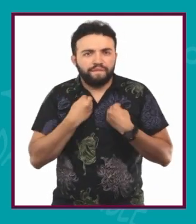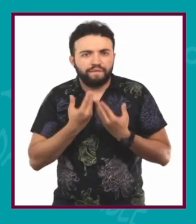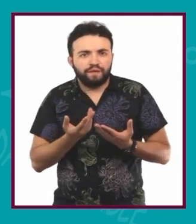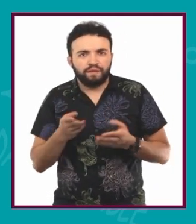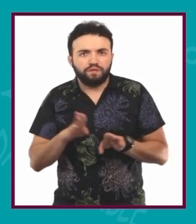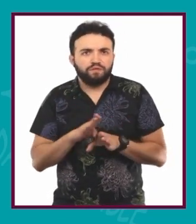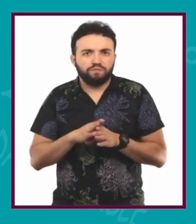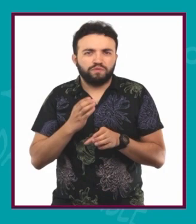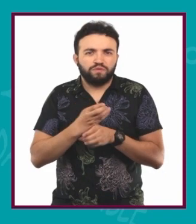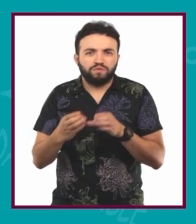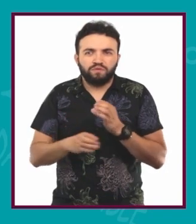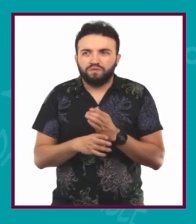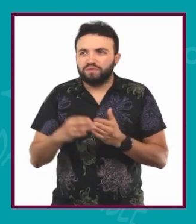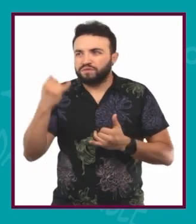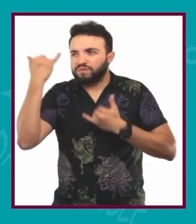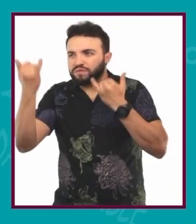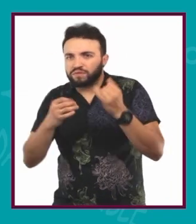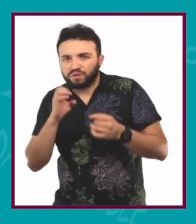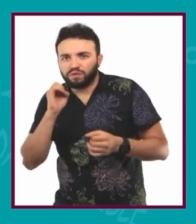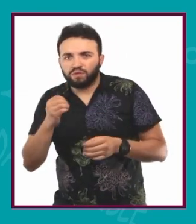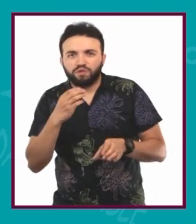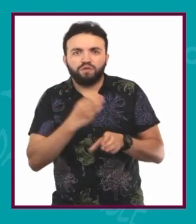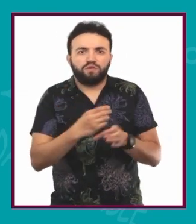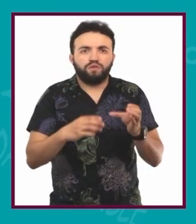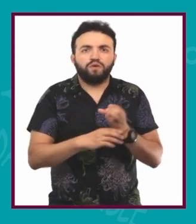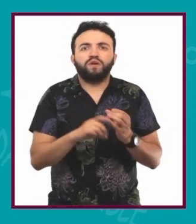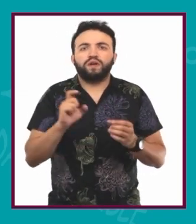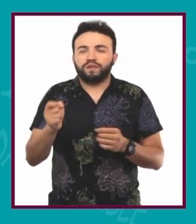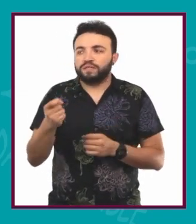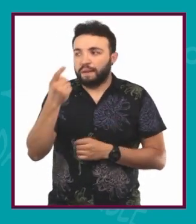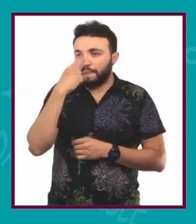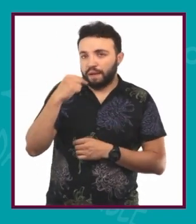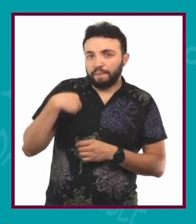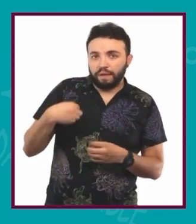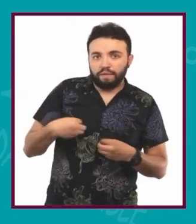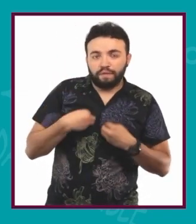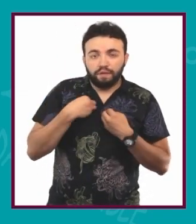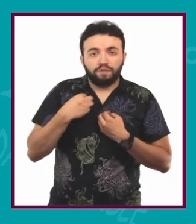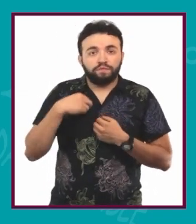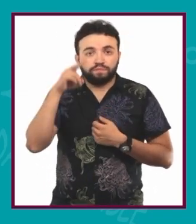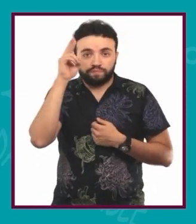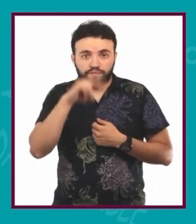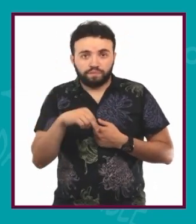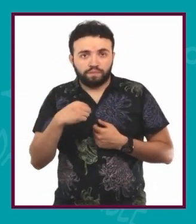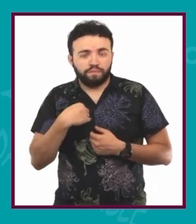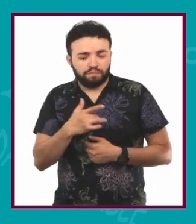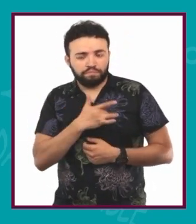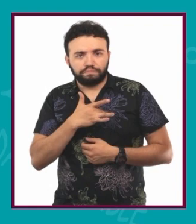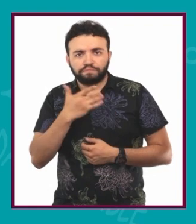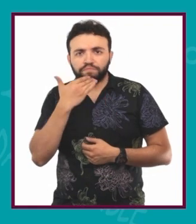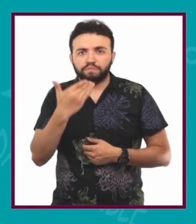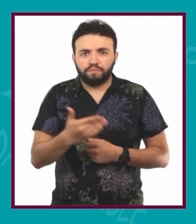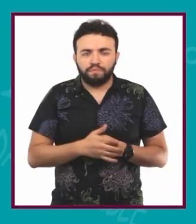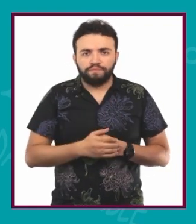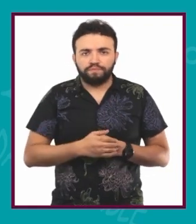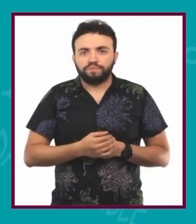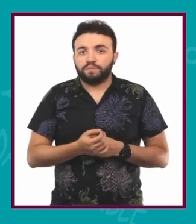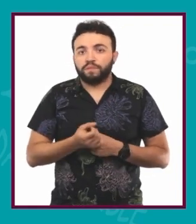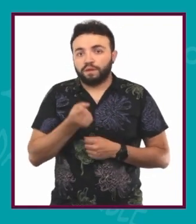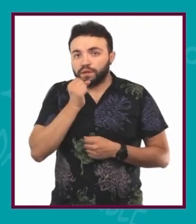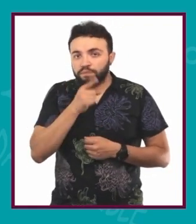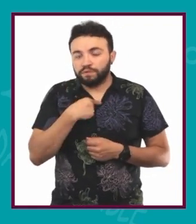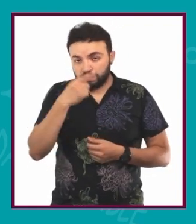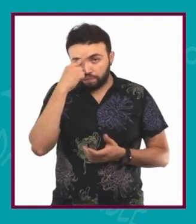triviales o cosas que realmente repercuten en mi vida. Me ha resultado bastante bien y creo que también uno